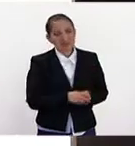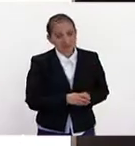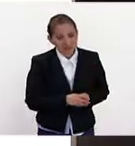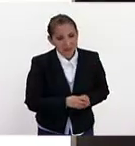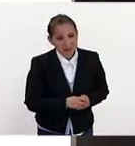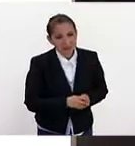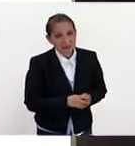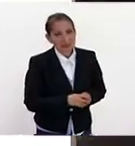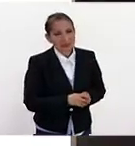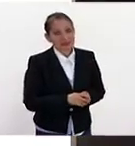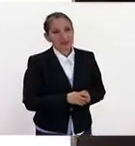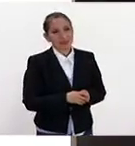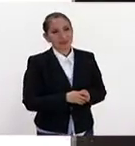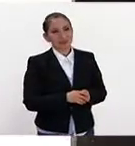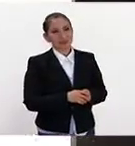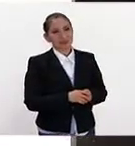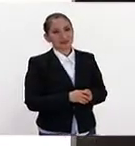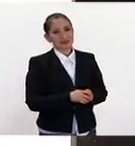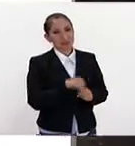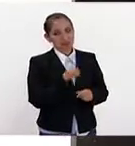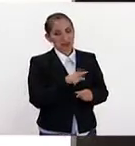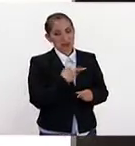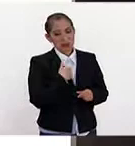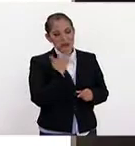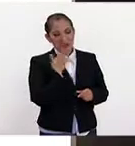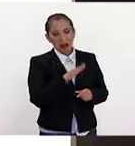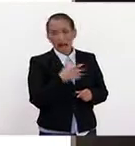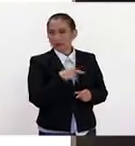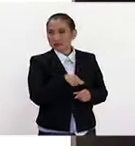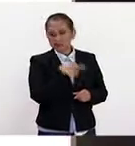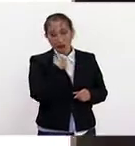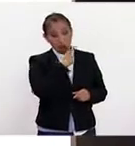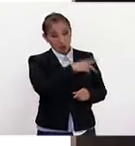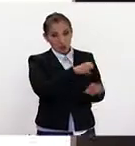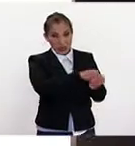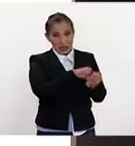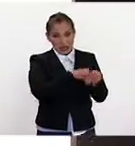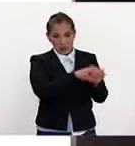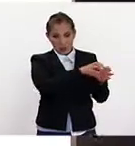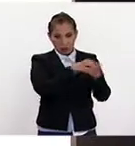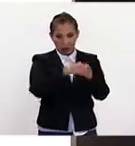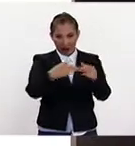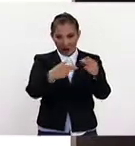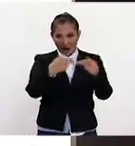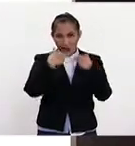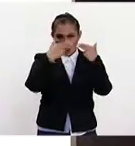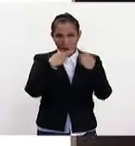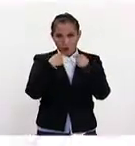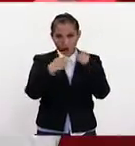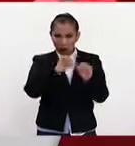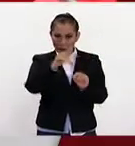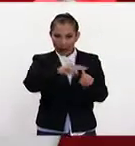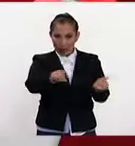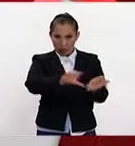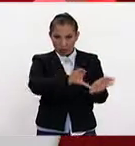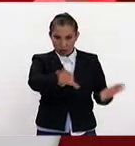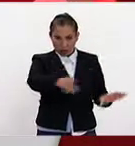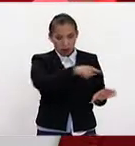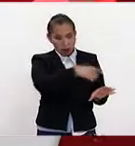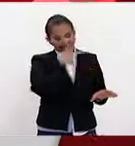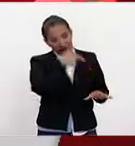propio presidente Donald Trump, porque su equipo de negociación es otra cosa. Y claramente es